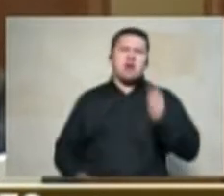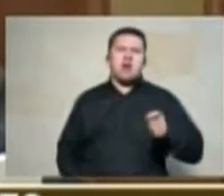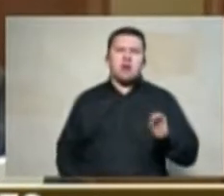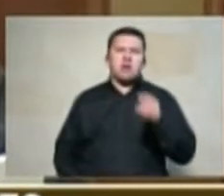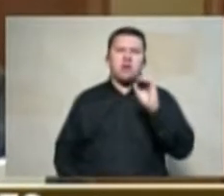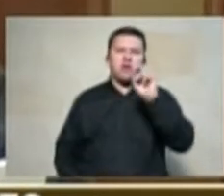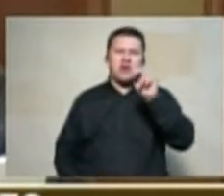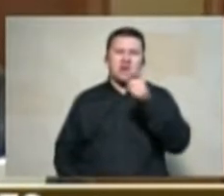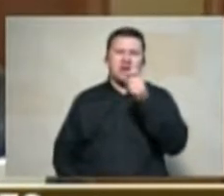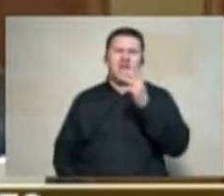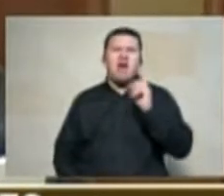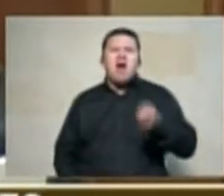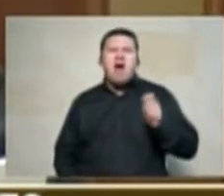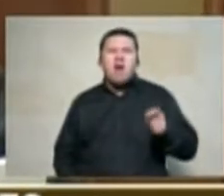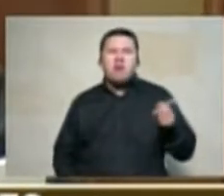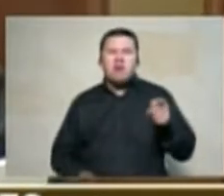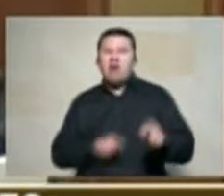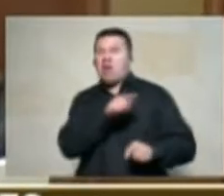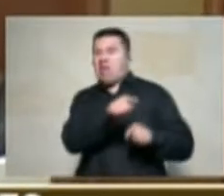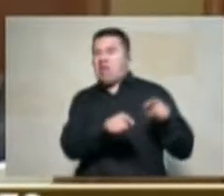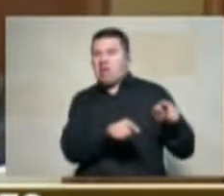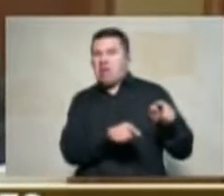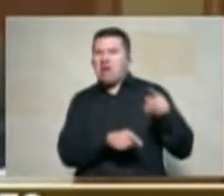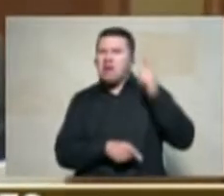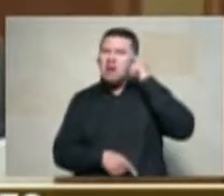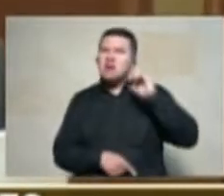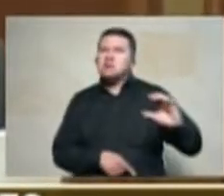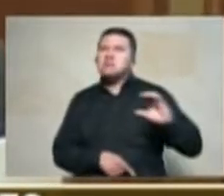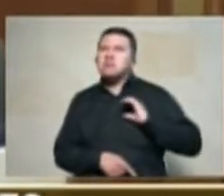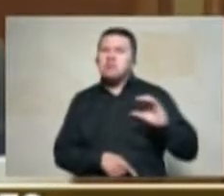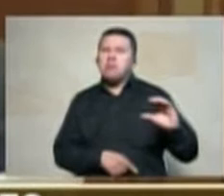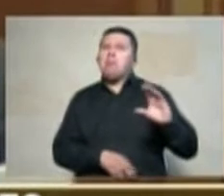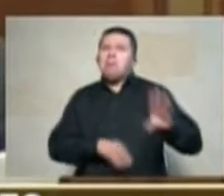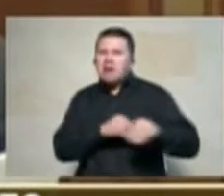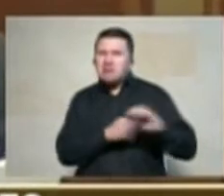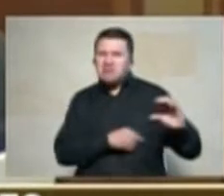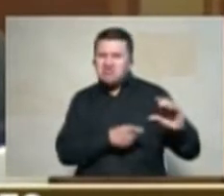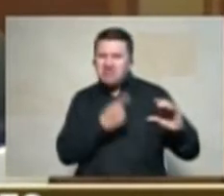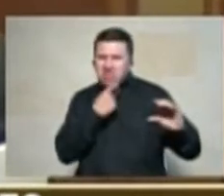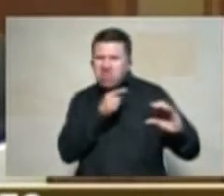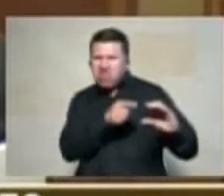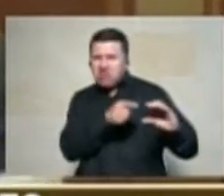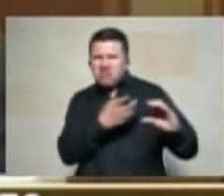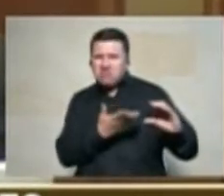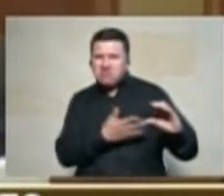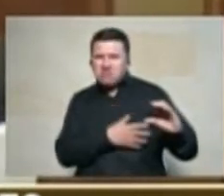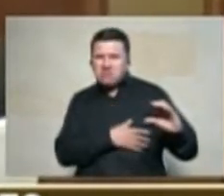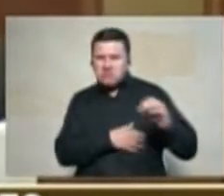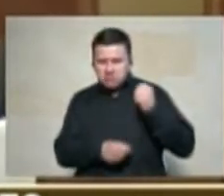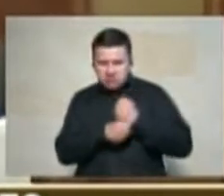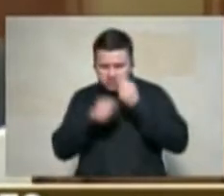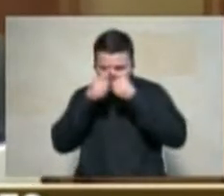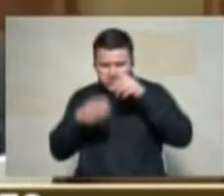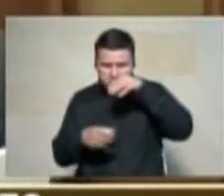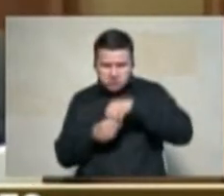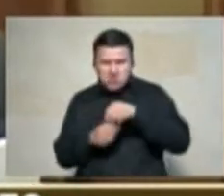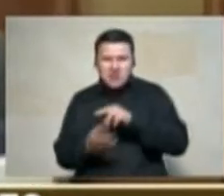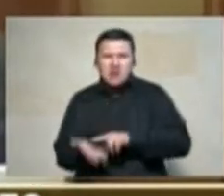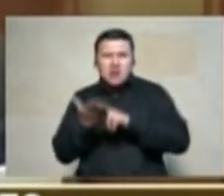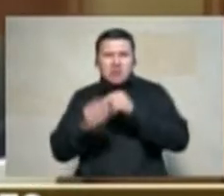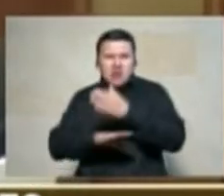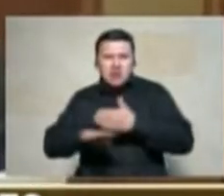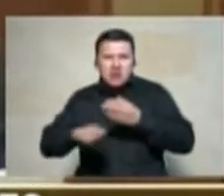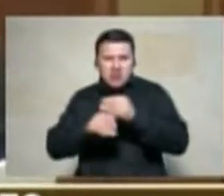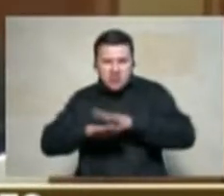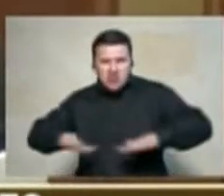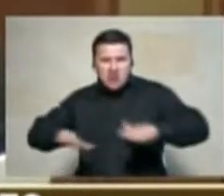que viven de un salario como viven de un salario los funcionarios de la unidad de restitución de tierra o como viven de